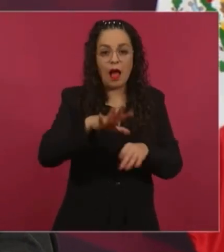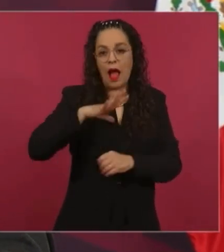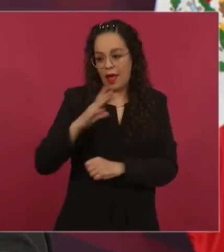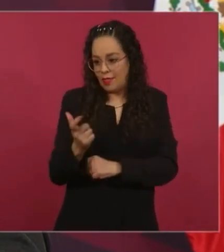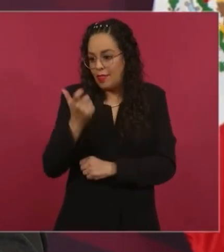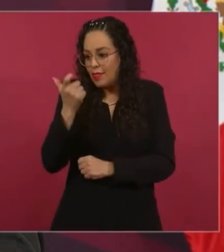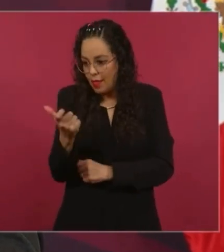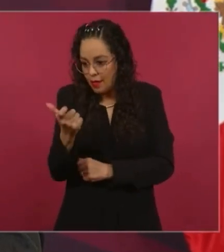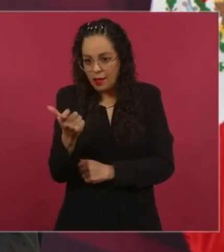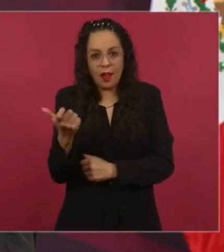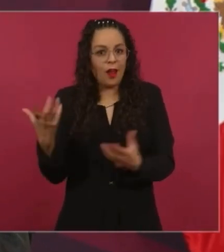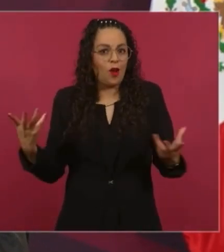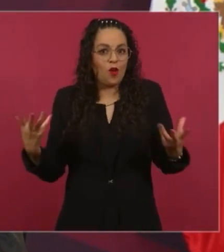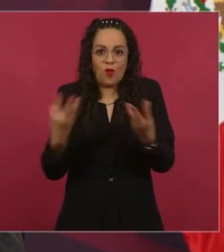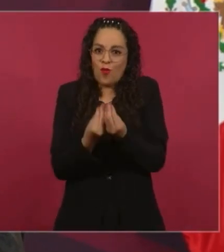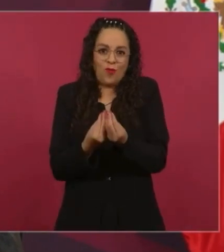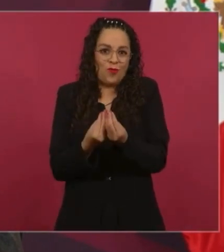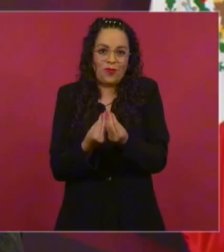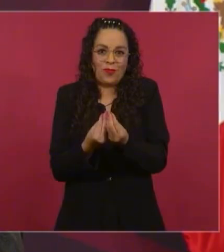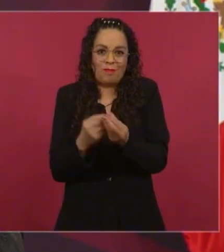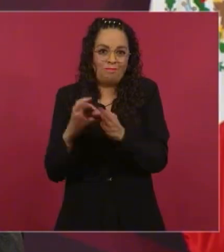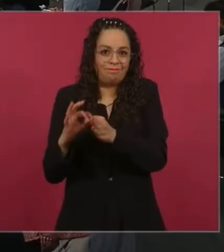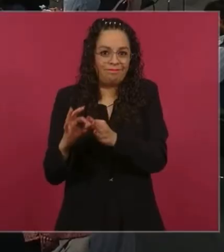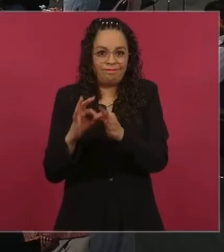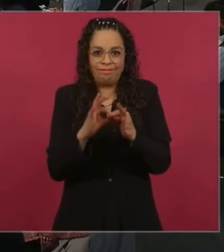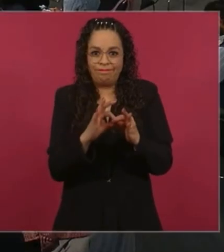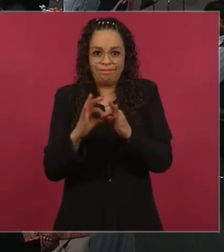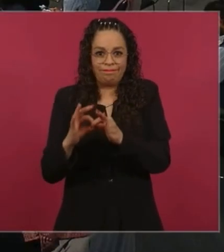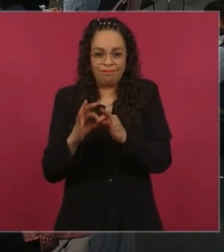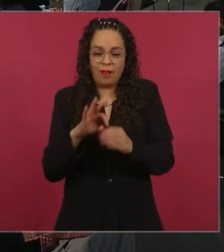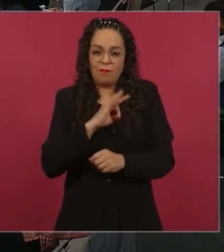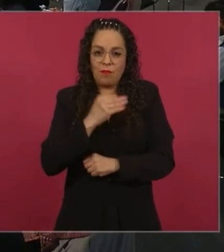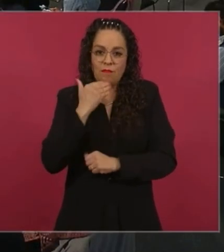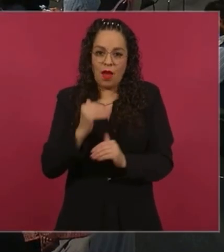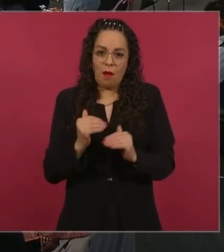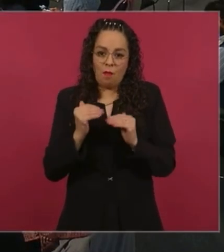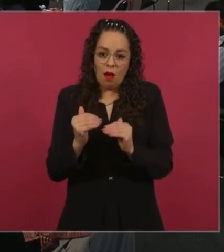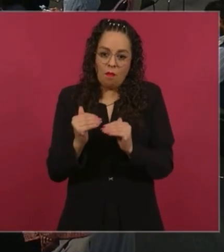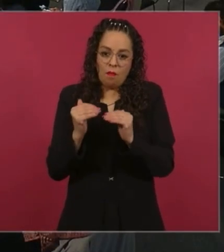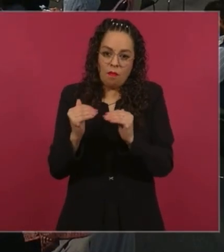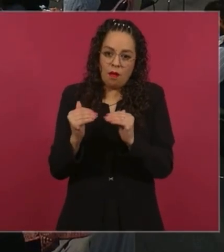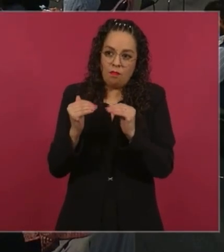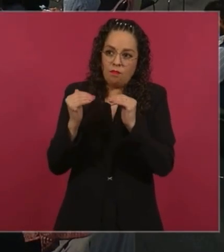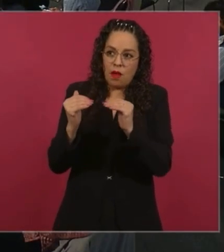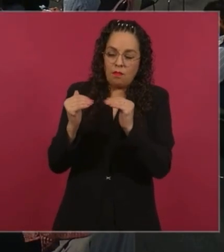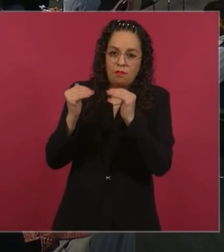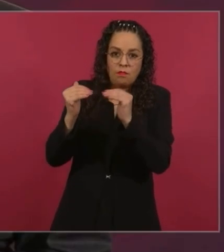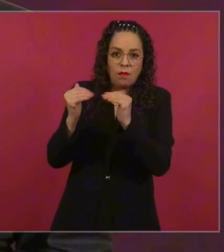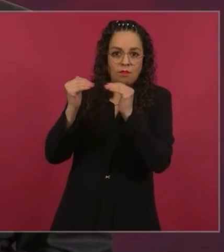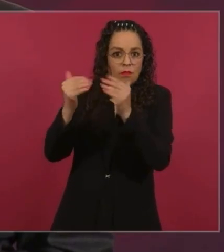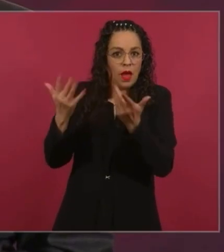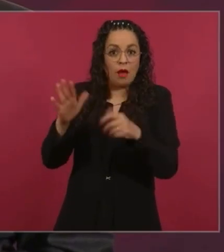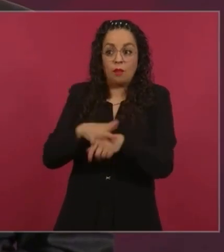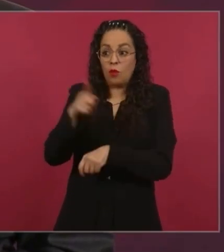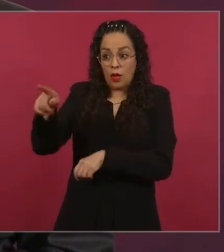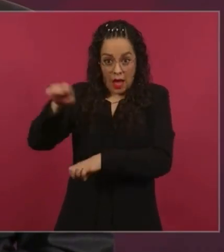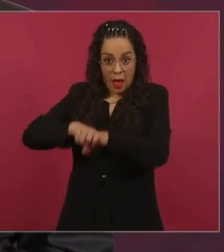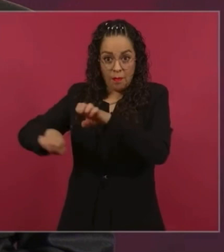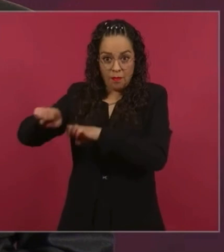porque una empresa no es nada sin los trabajadores.